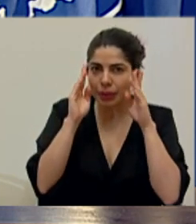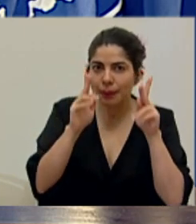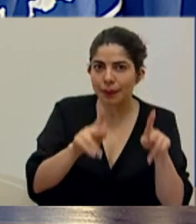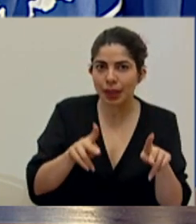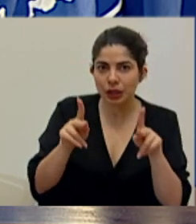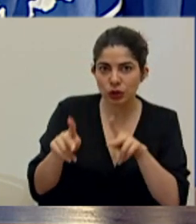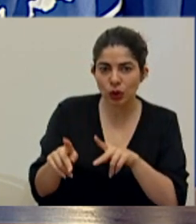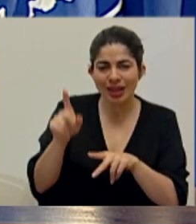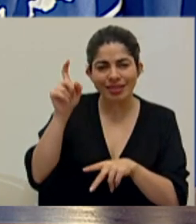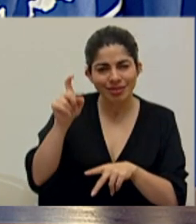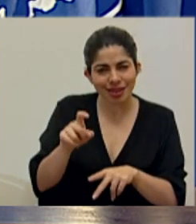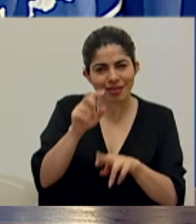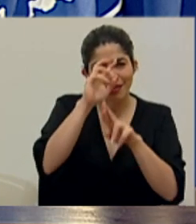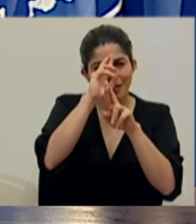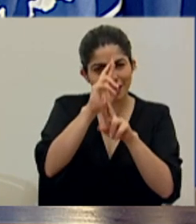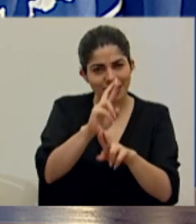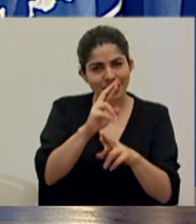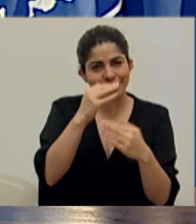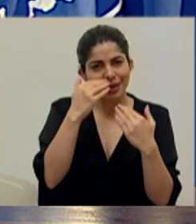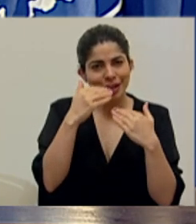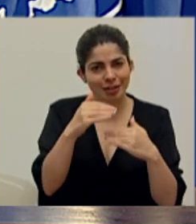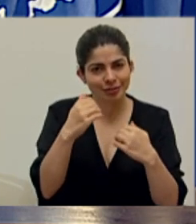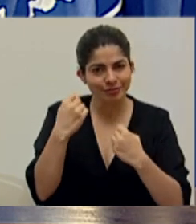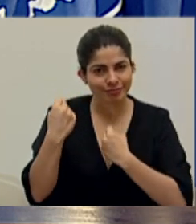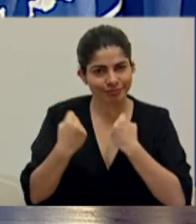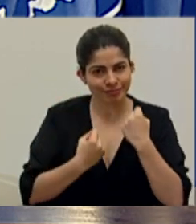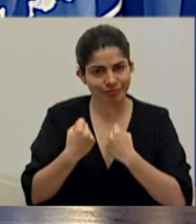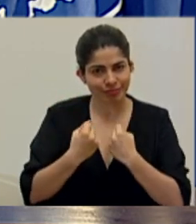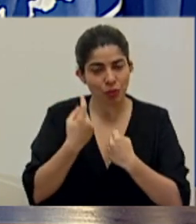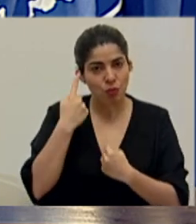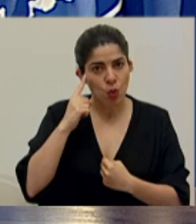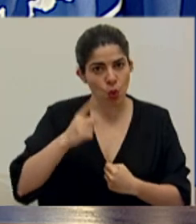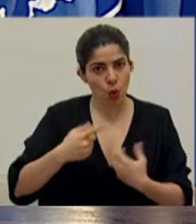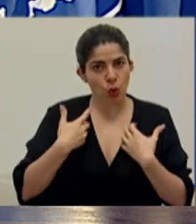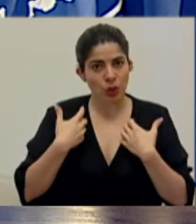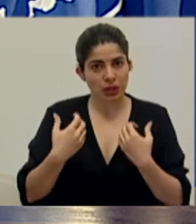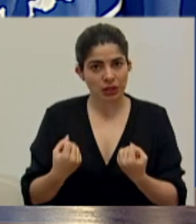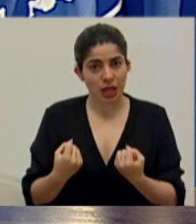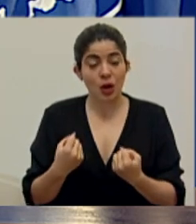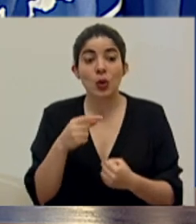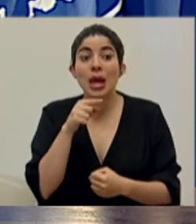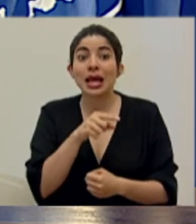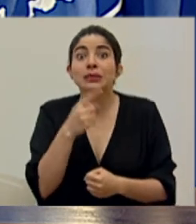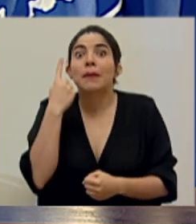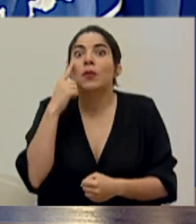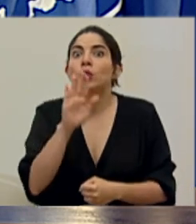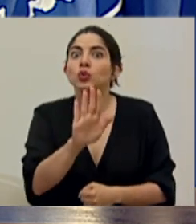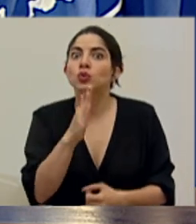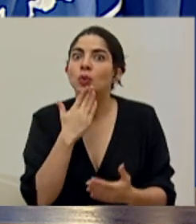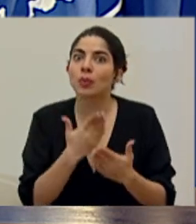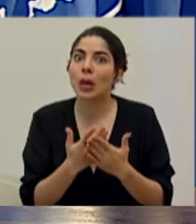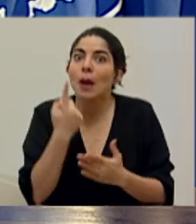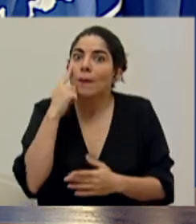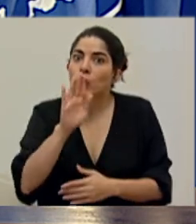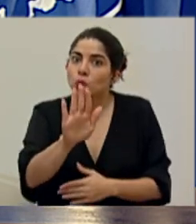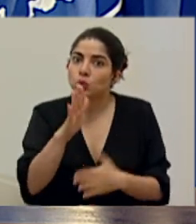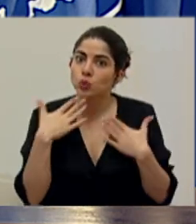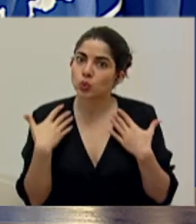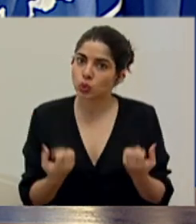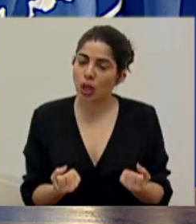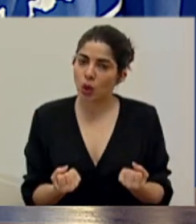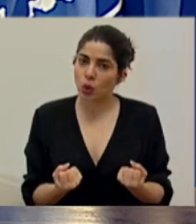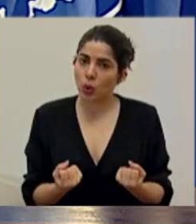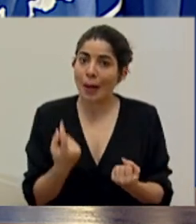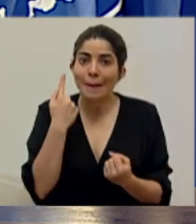a respetar la restricción vehicular sanitaria, que además es por su propio bien, es por su salud, es